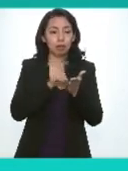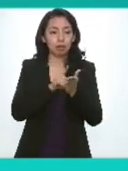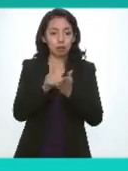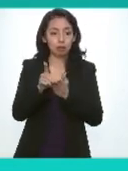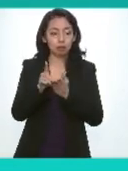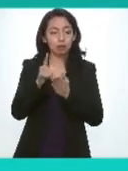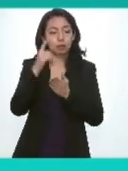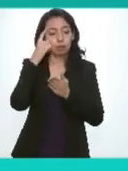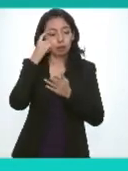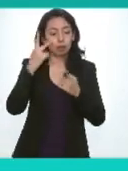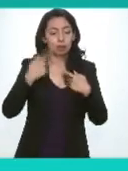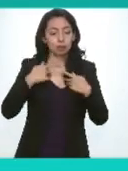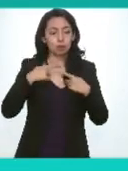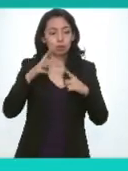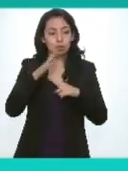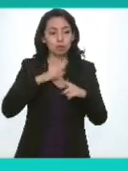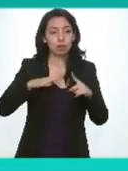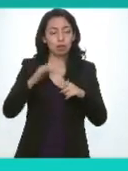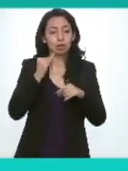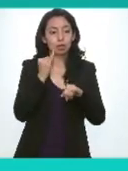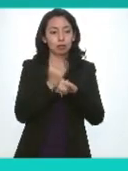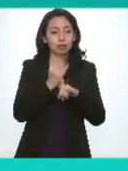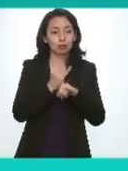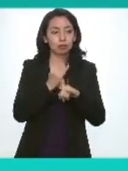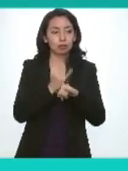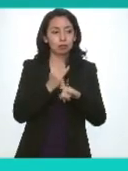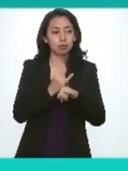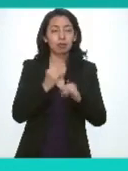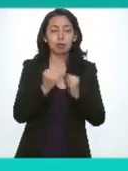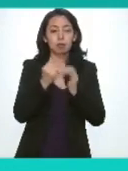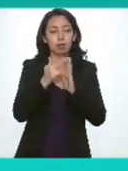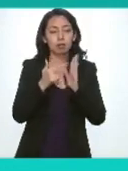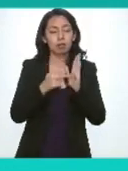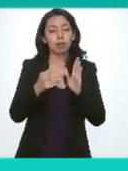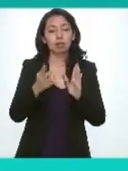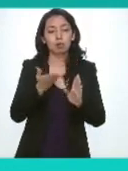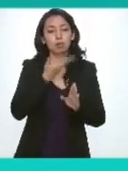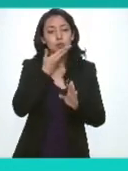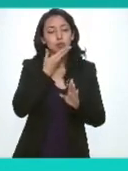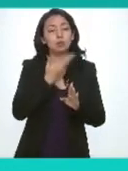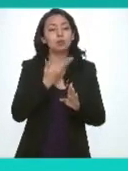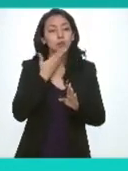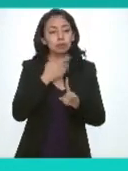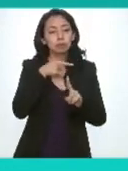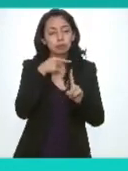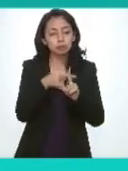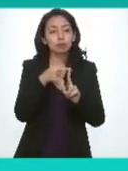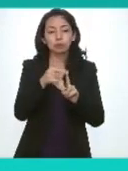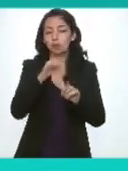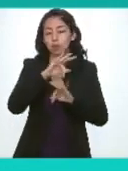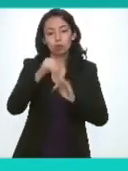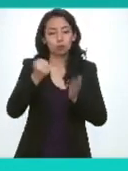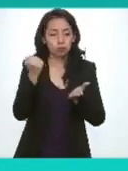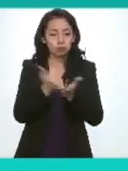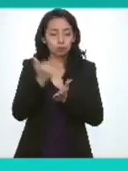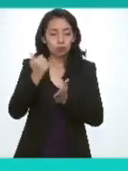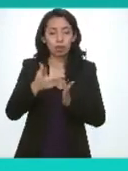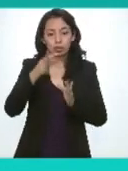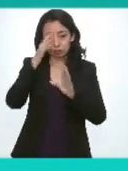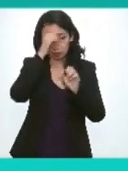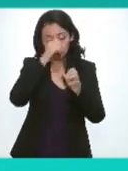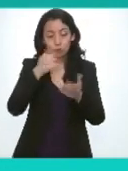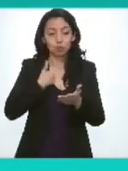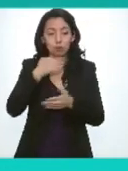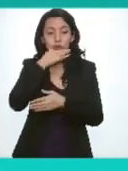de la persona en el entorno digital código de buenas prácticas queda aprobada por unanimidad por lo que se instruya